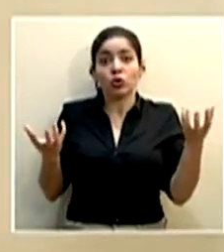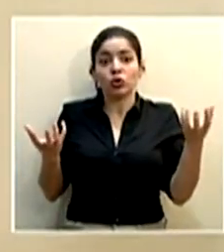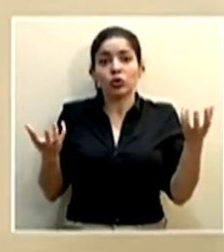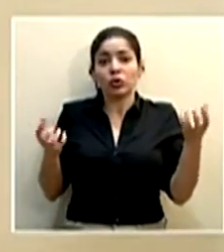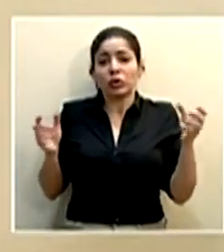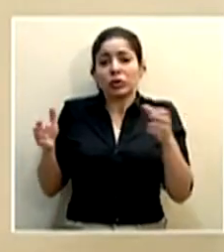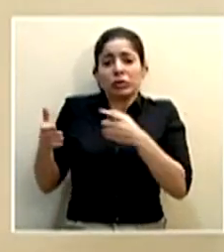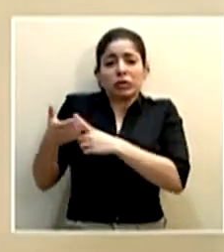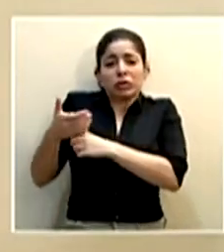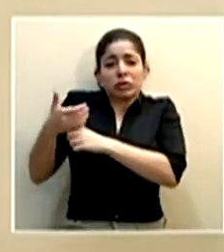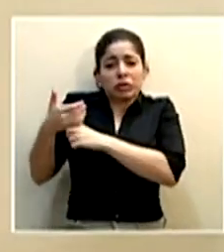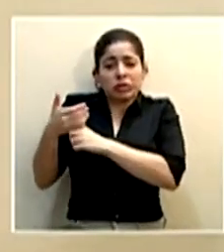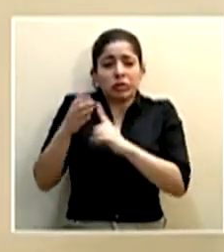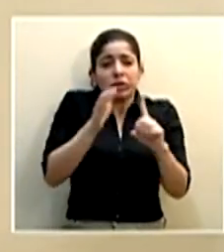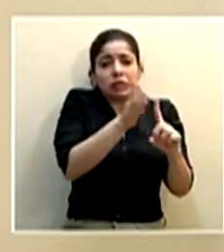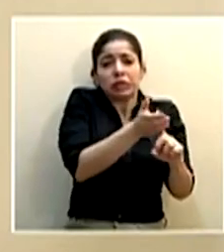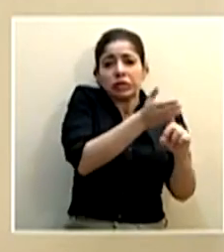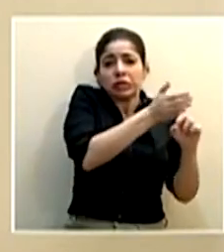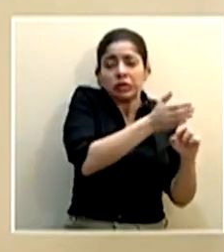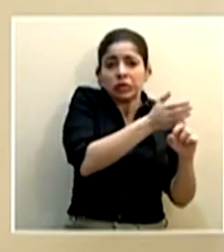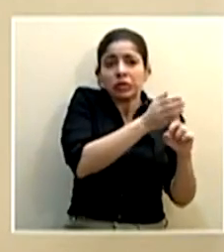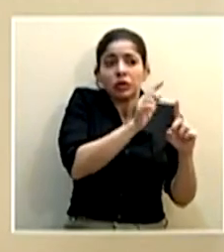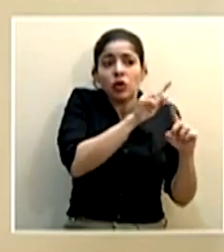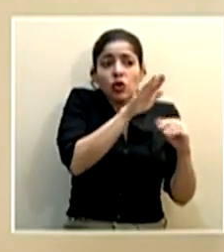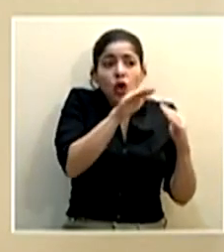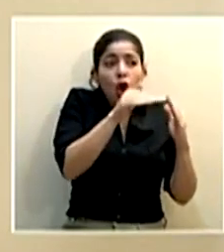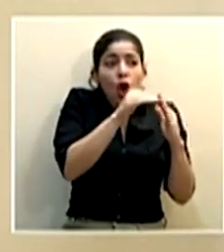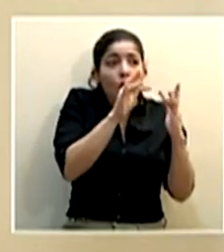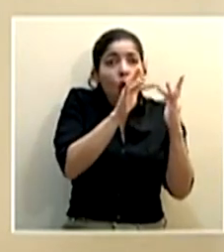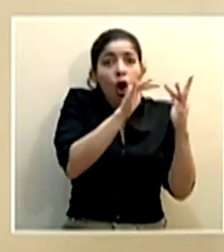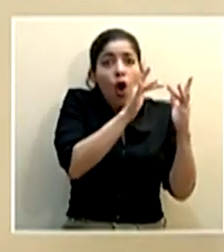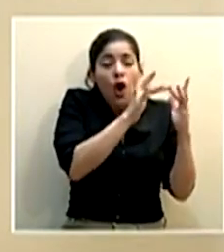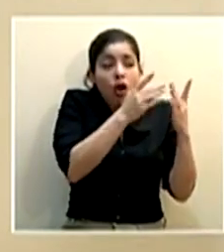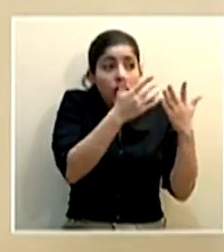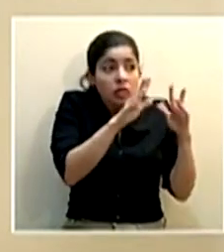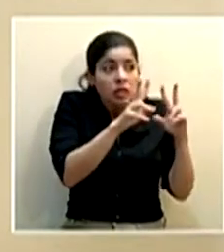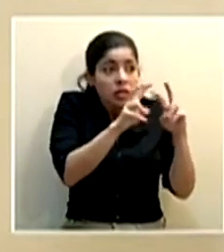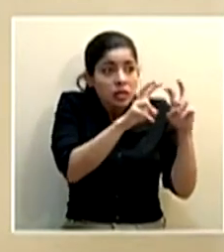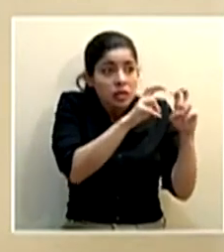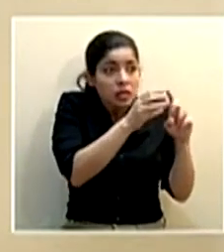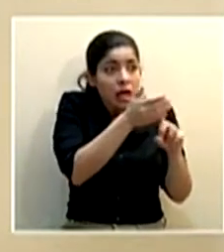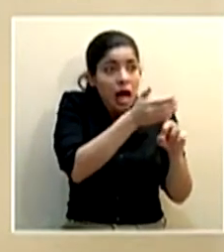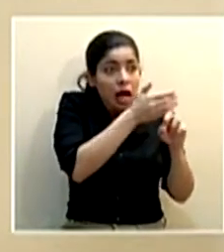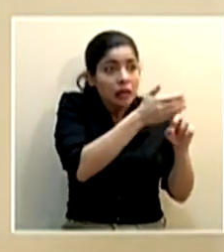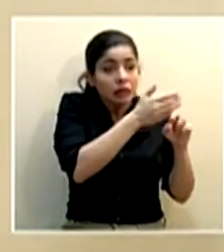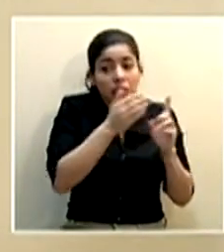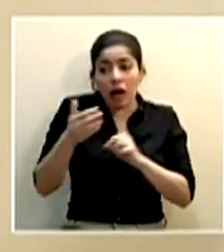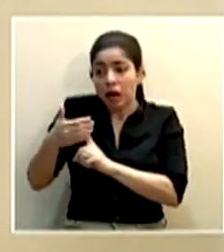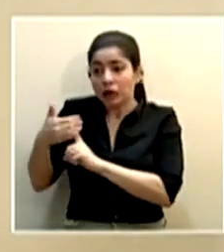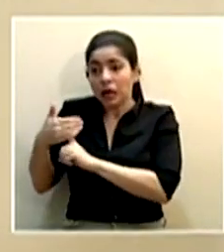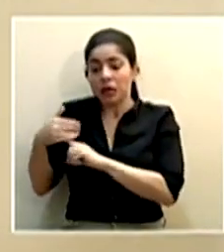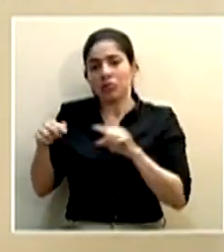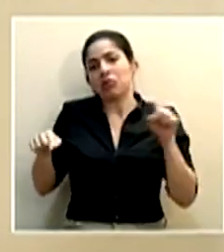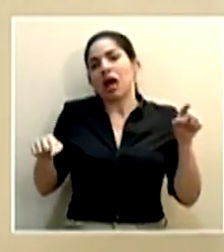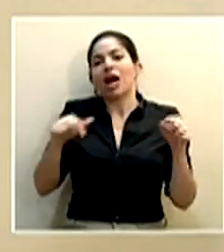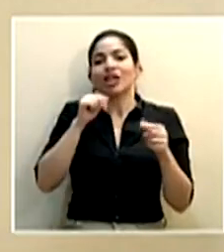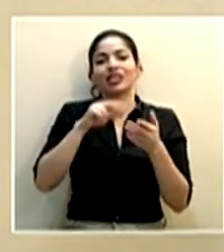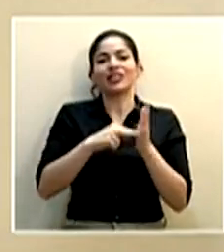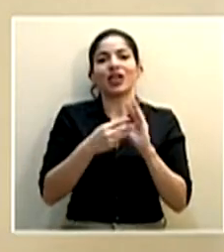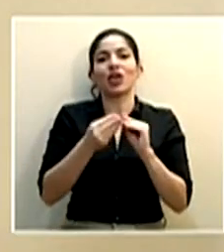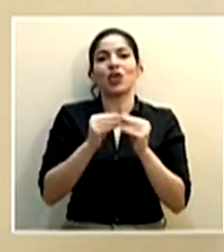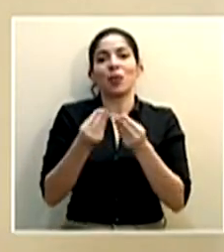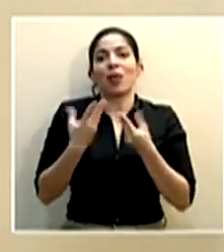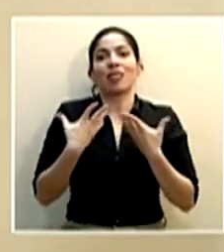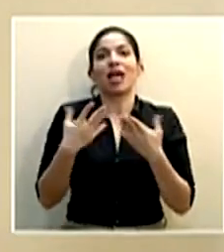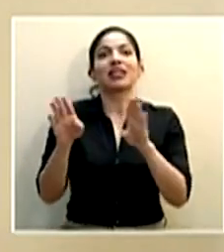confinados y tenemos todos los casos o los posibles contactos cercanos también en aislamiento entonces no es de decir un número absoluto